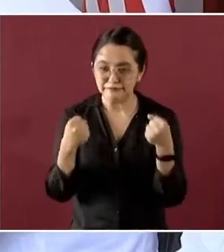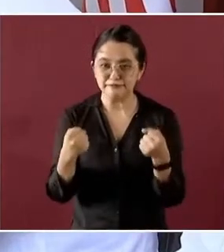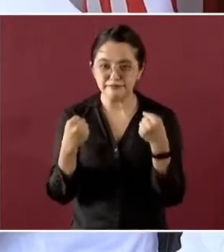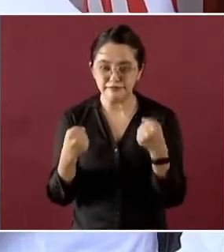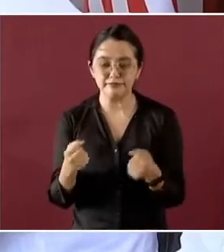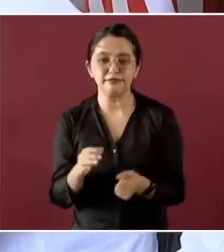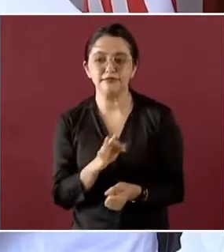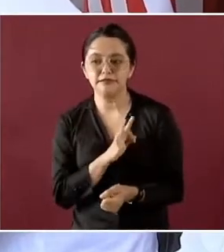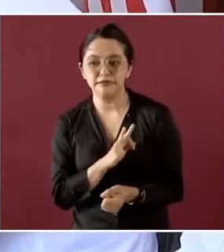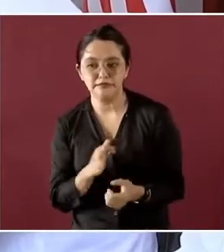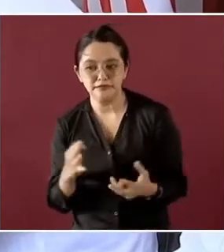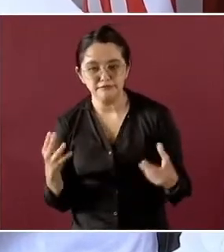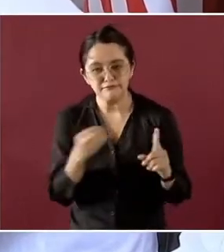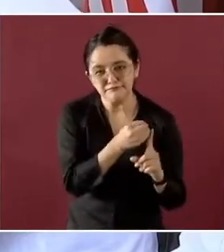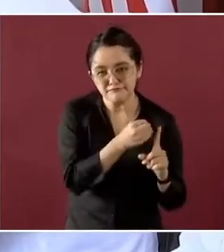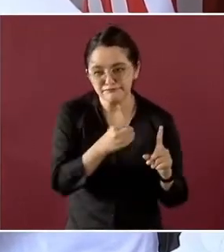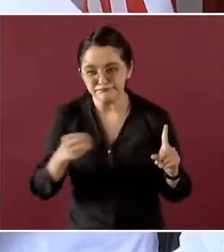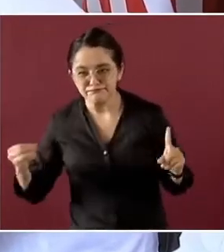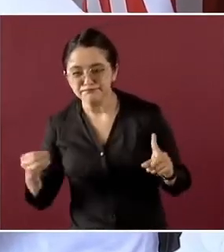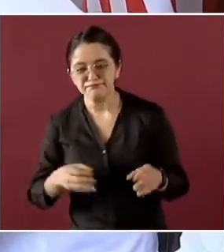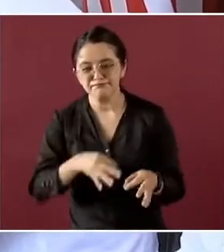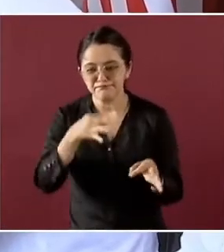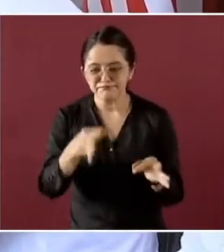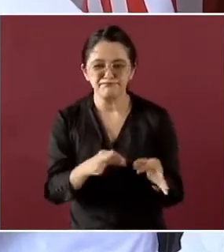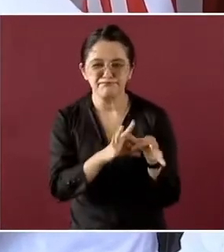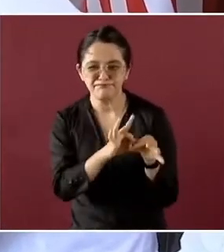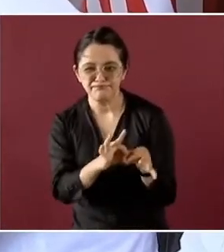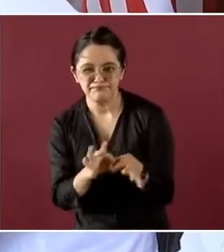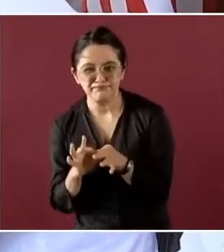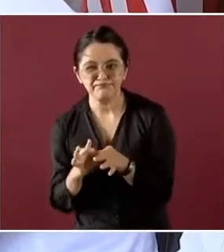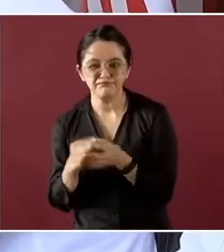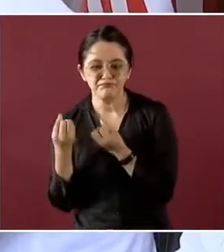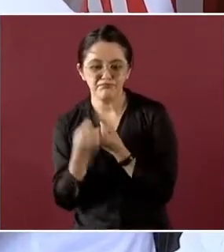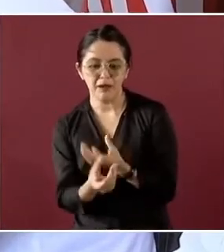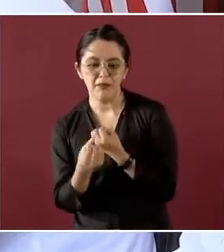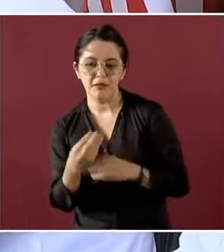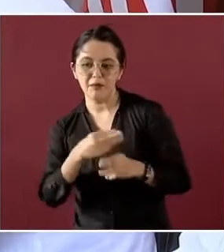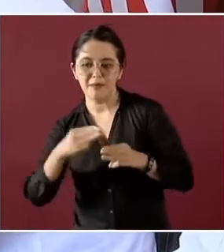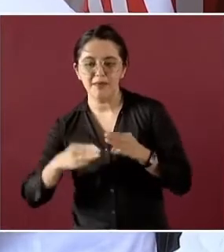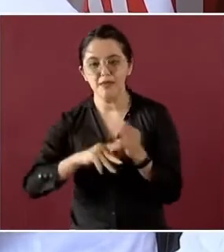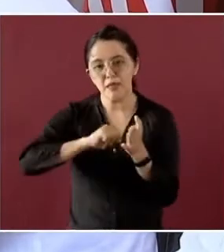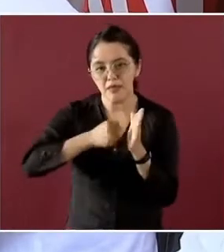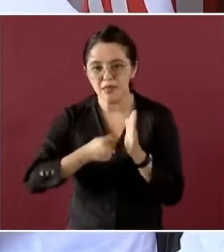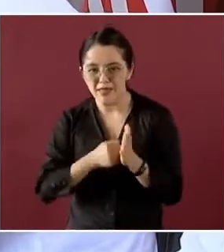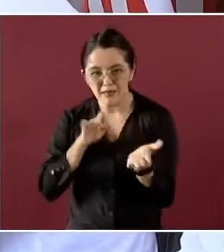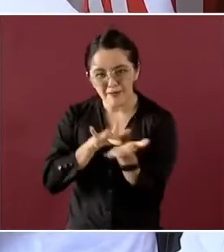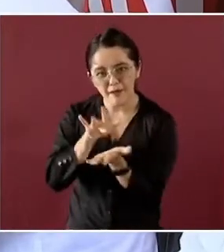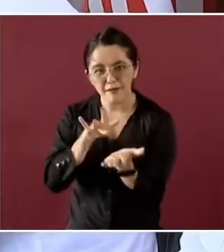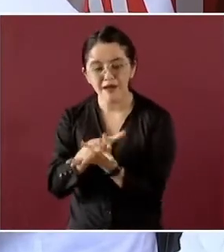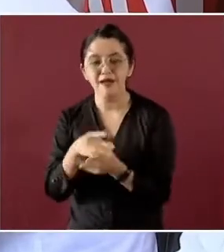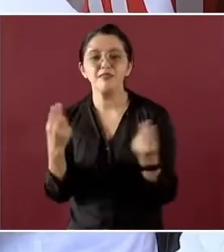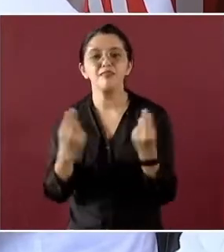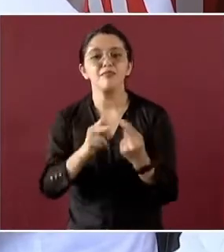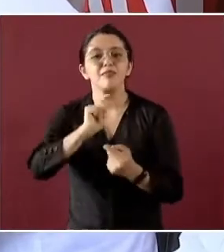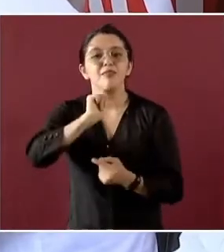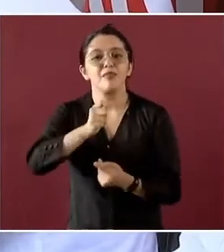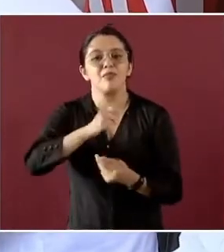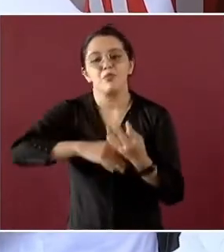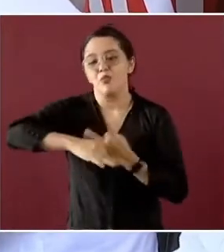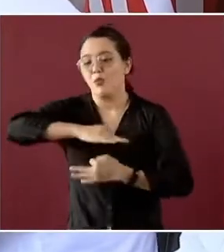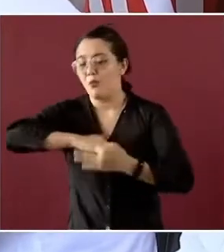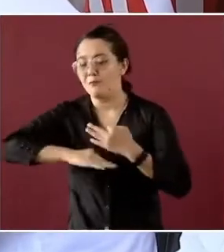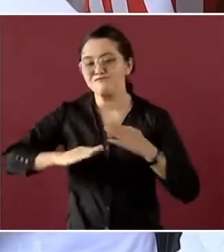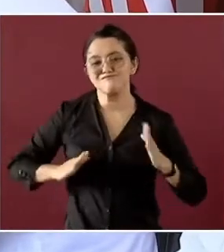integral, de capacidad técnica y la asignación de recursos, es decir, necesita la participación y el